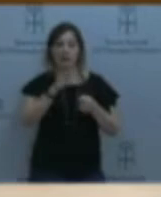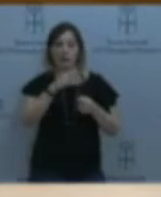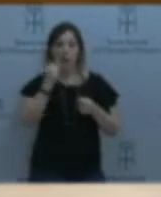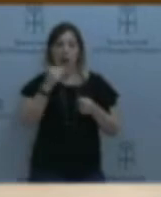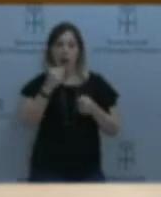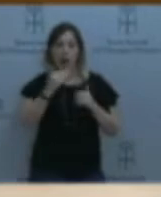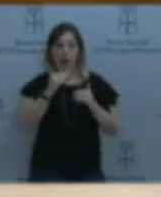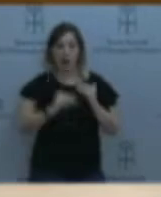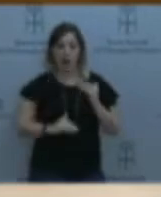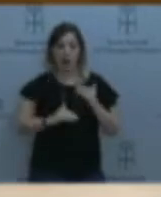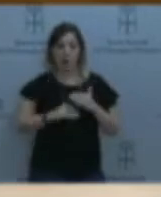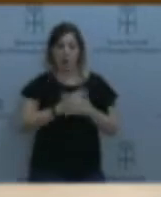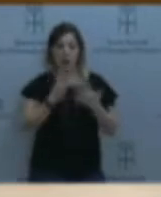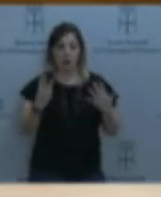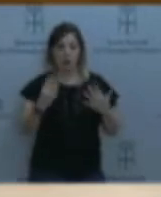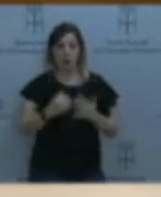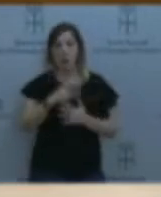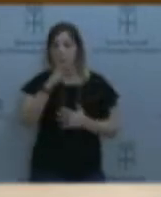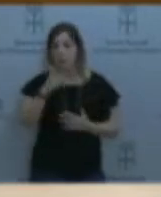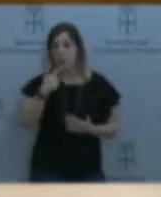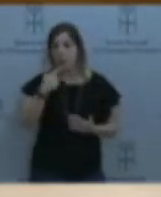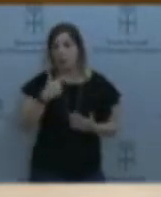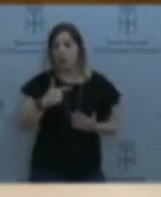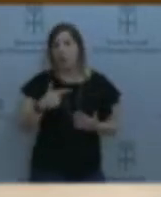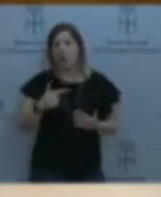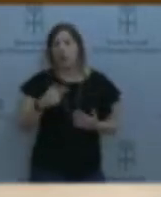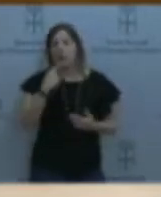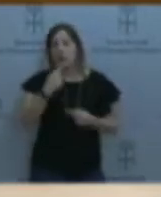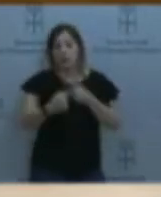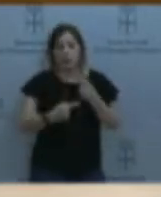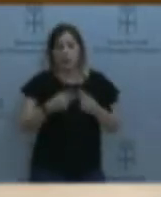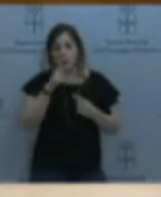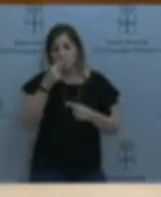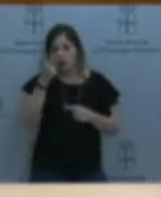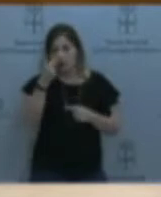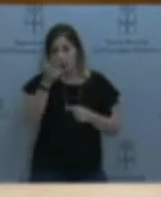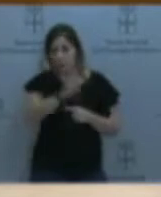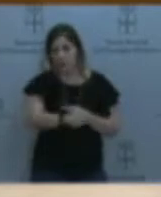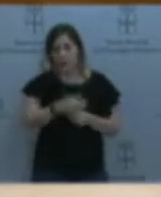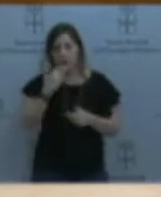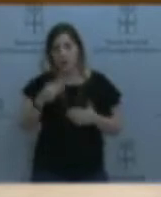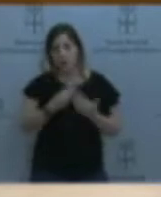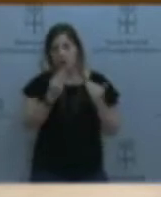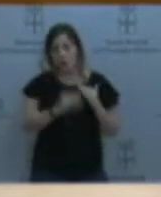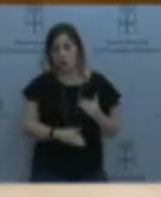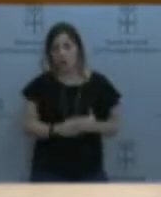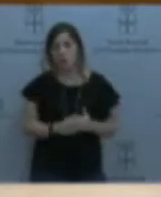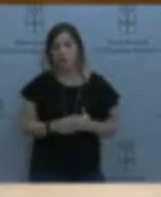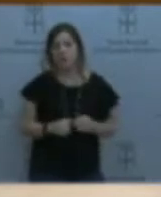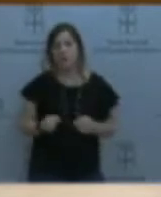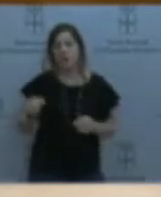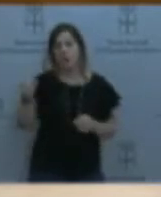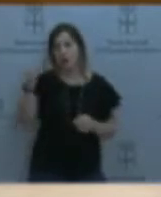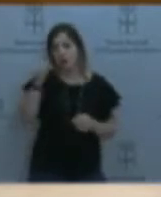en palabras sobre el interés superior del menor. Pues desde criterios a la hora de asignar a los menores a los